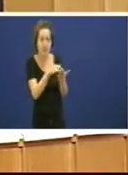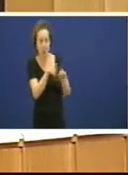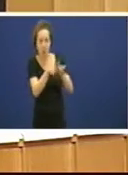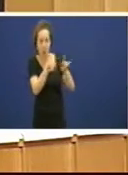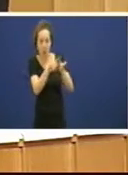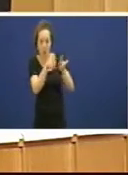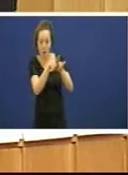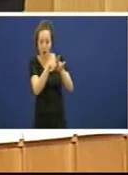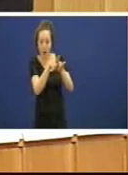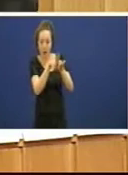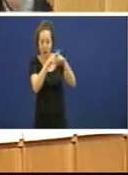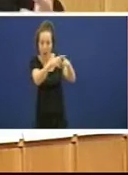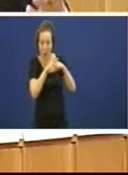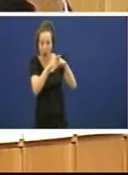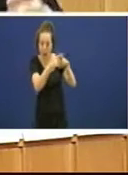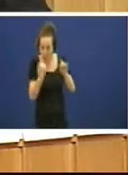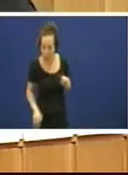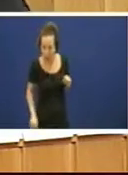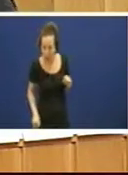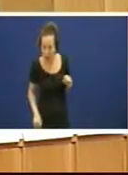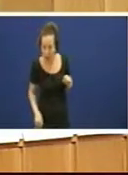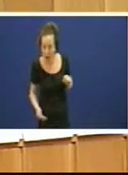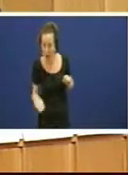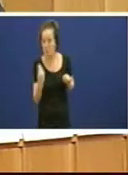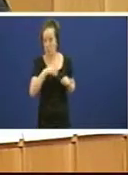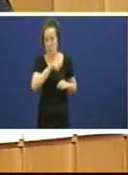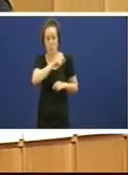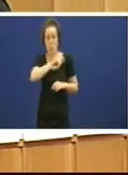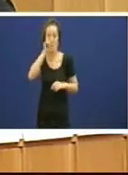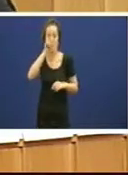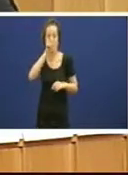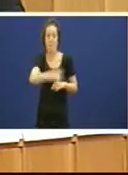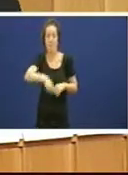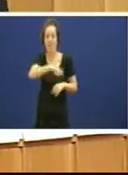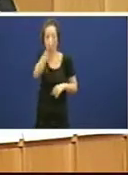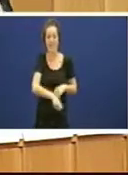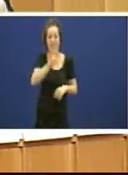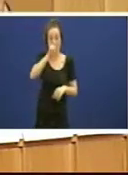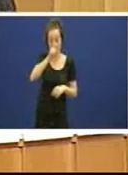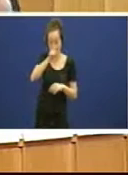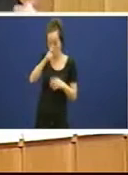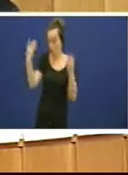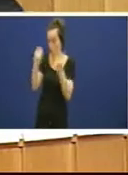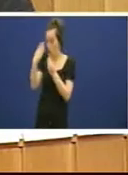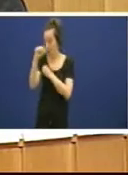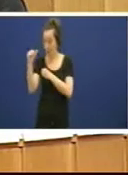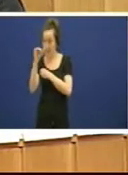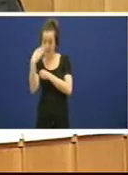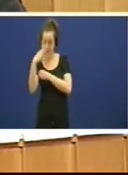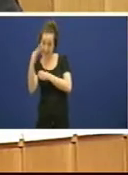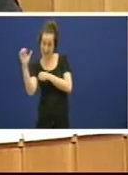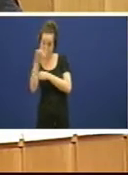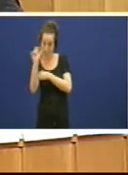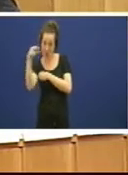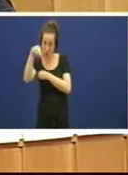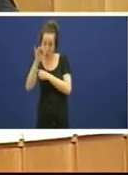porque a ustedes non xe importou foi incluso o Feijó co señor Castellanos a México para vender a prezo de saldo a caix e